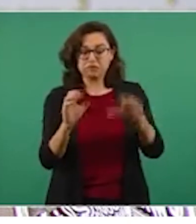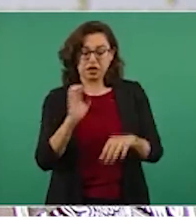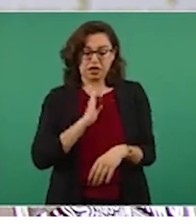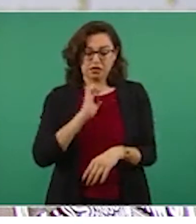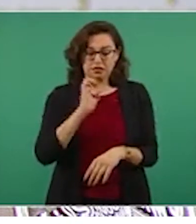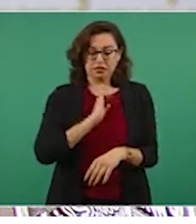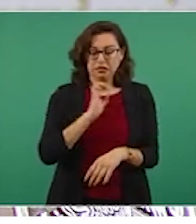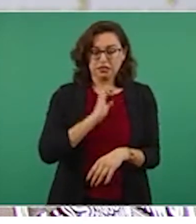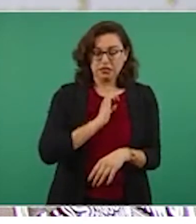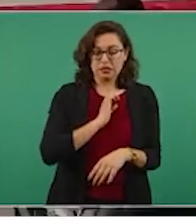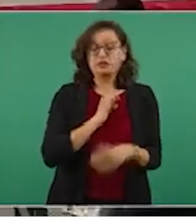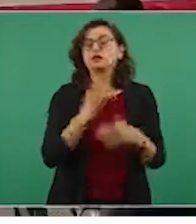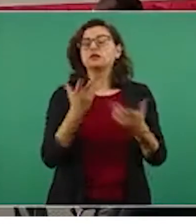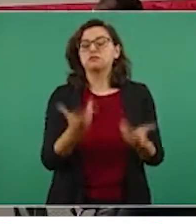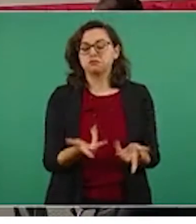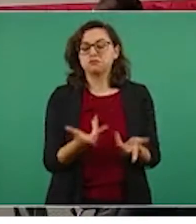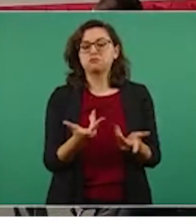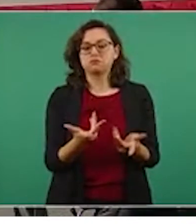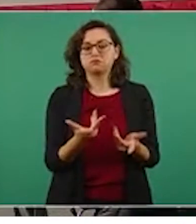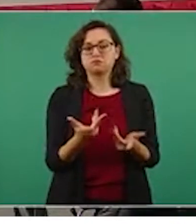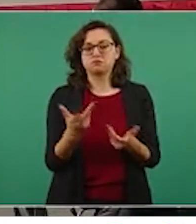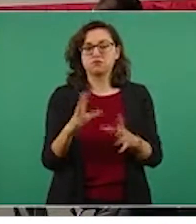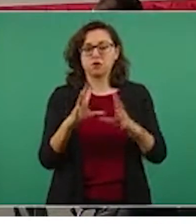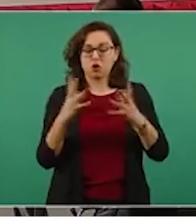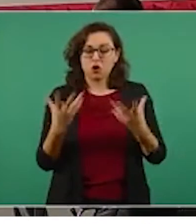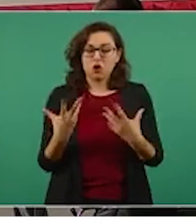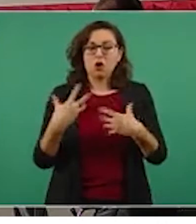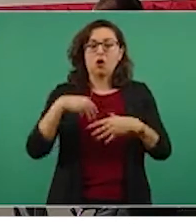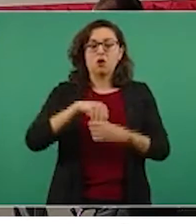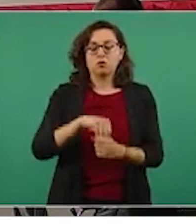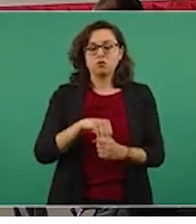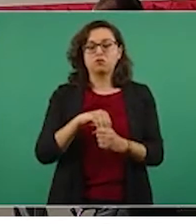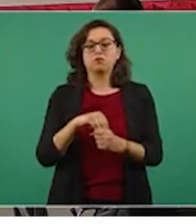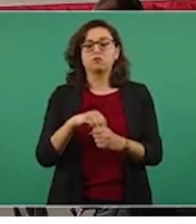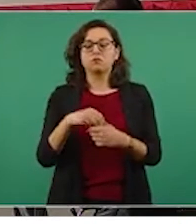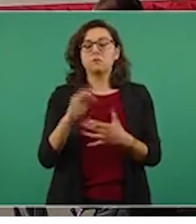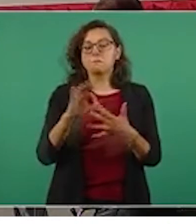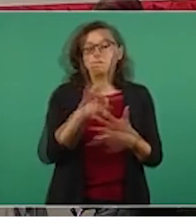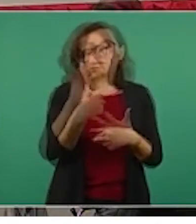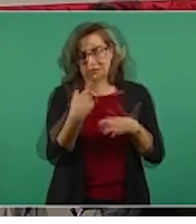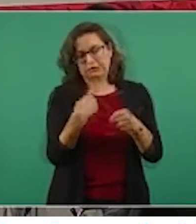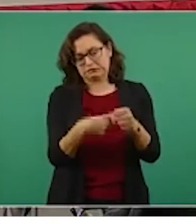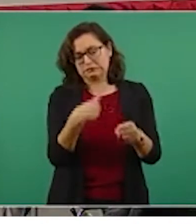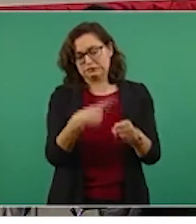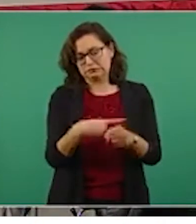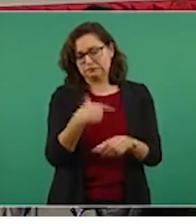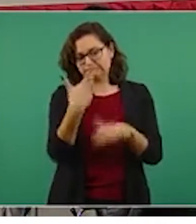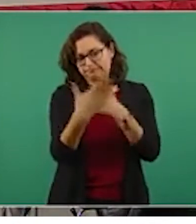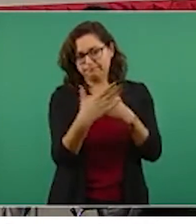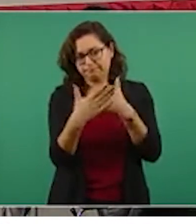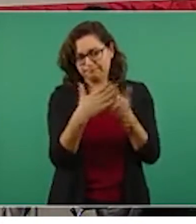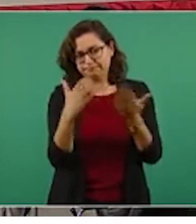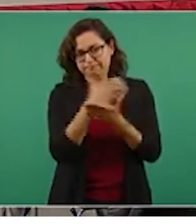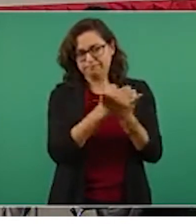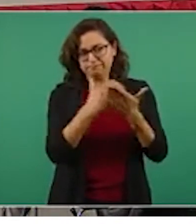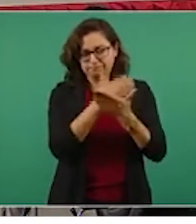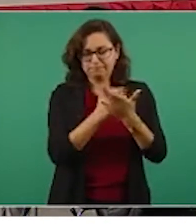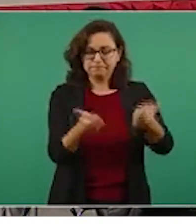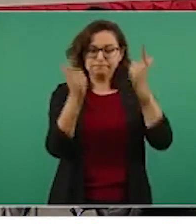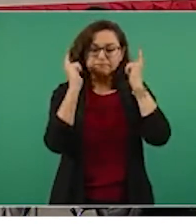estas disciplinas desde un enfoque inclusivo, pedagógico y tecnológico. Estos bachilleratos